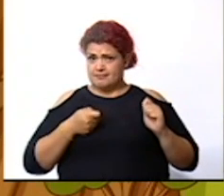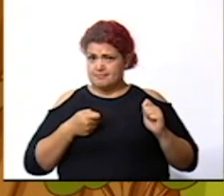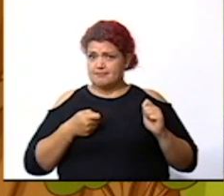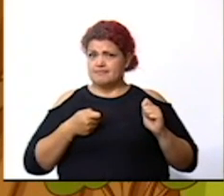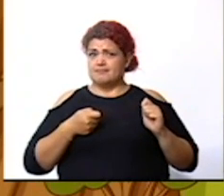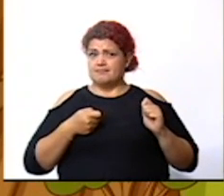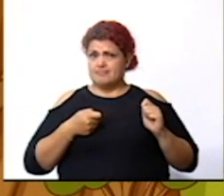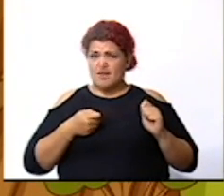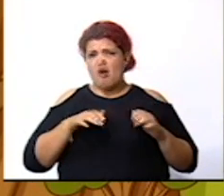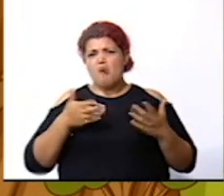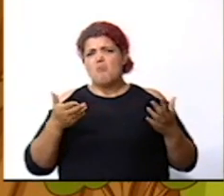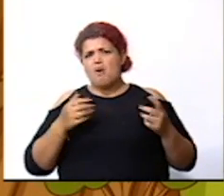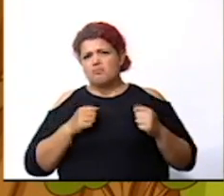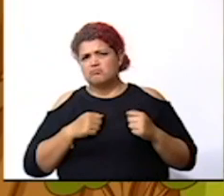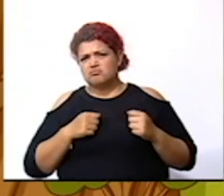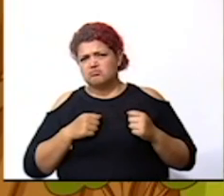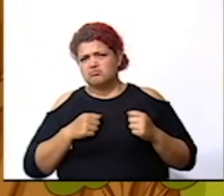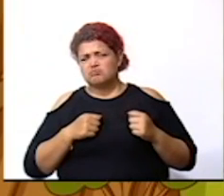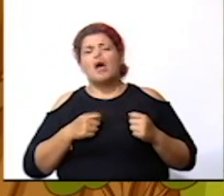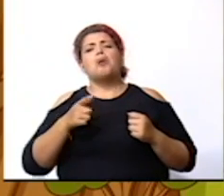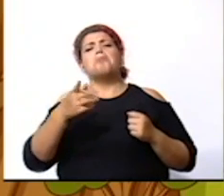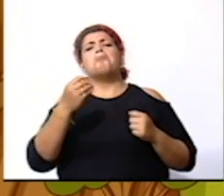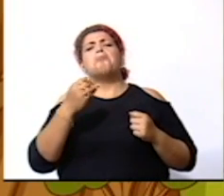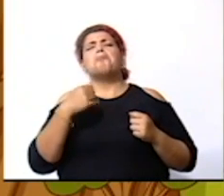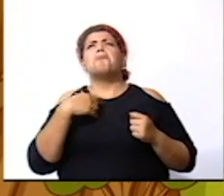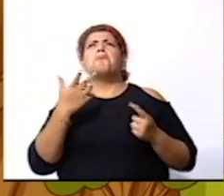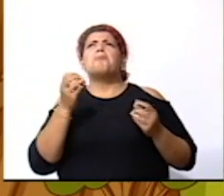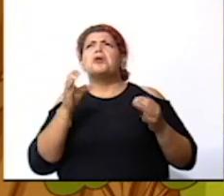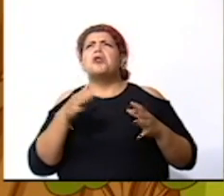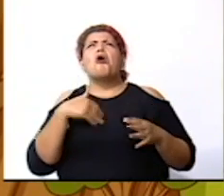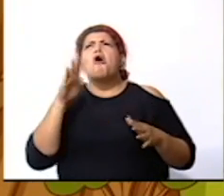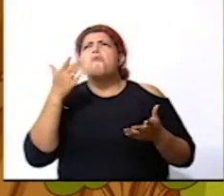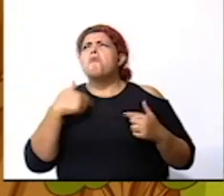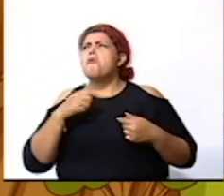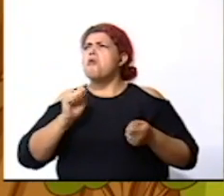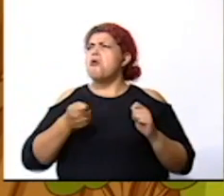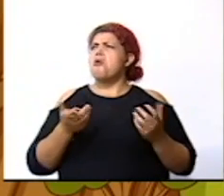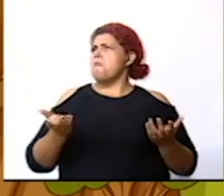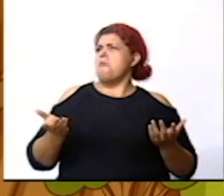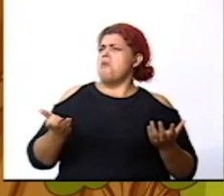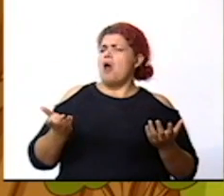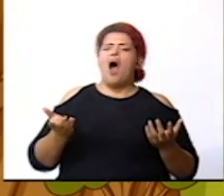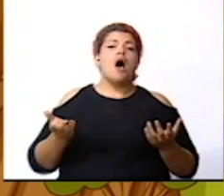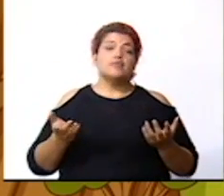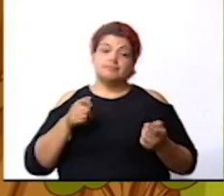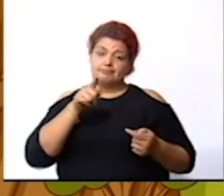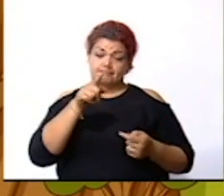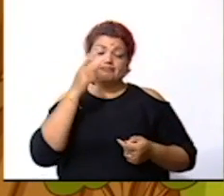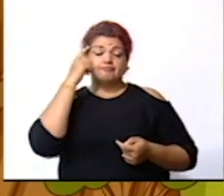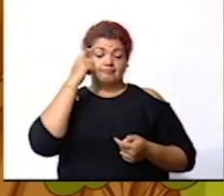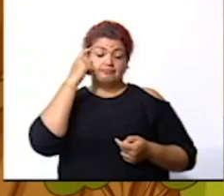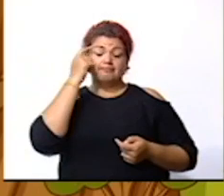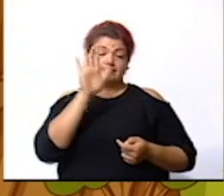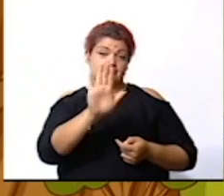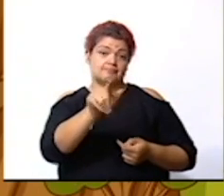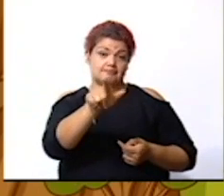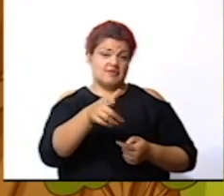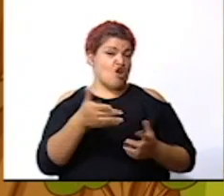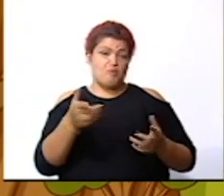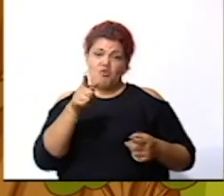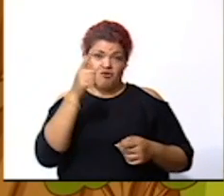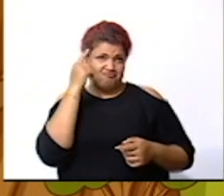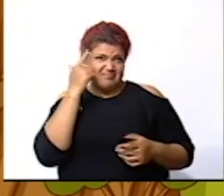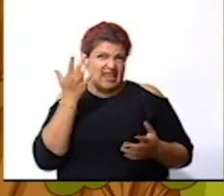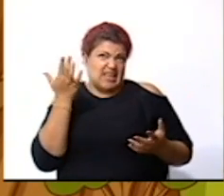y cómo ustedes me van a decir niña cómo vamos a cambiar bueno los dejo pensando un instante cómo creen